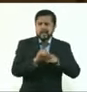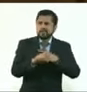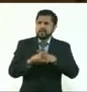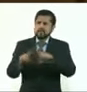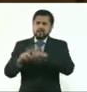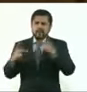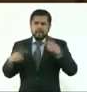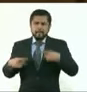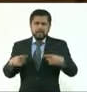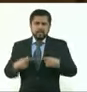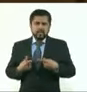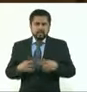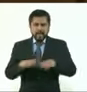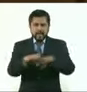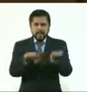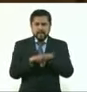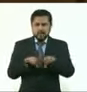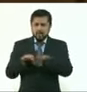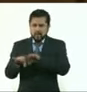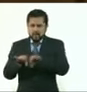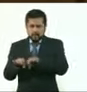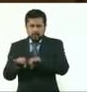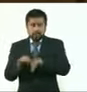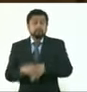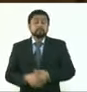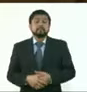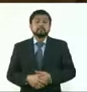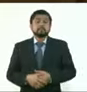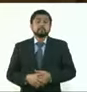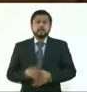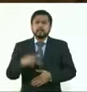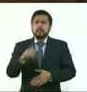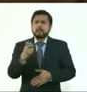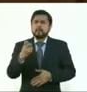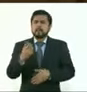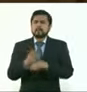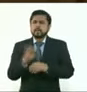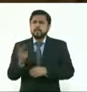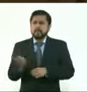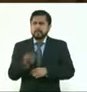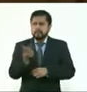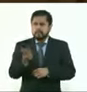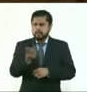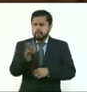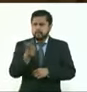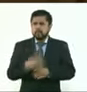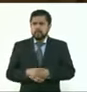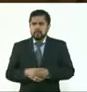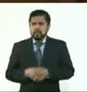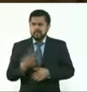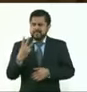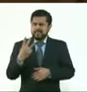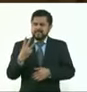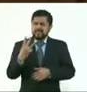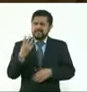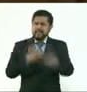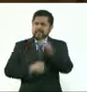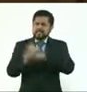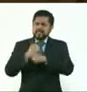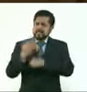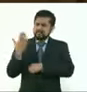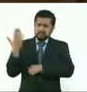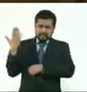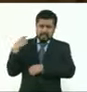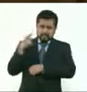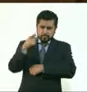Y bueno, pues también de alguna manera salta la pregunta. Usted precisamente a tres años de gobierno, prácticamente al cuatro,